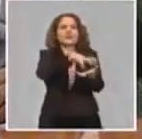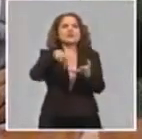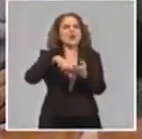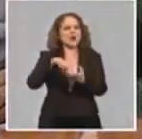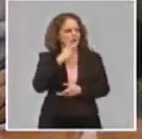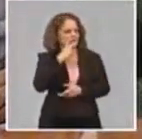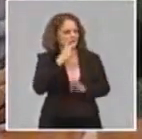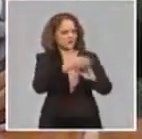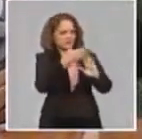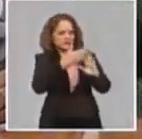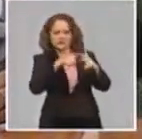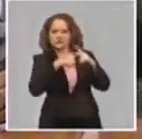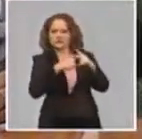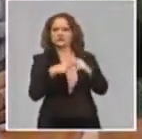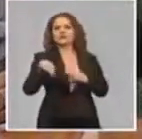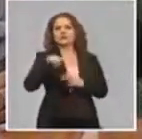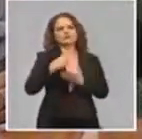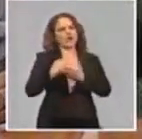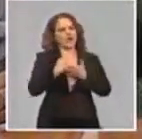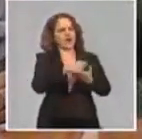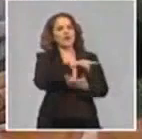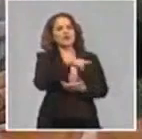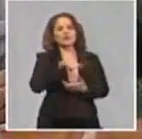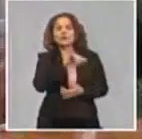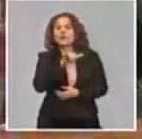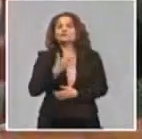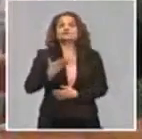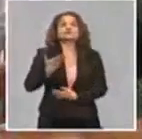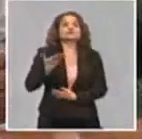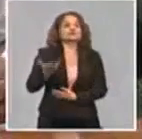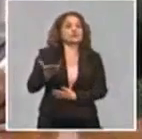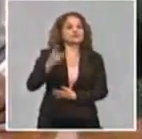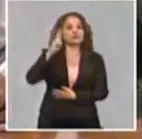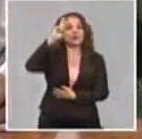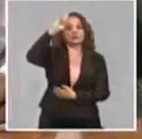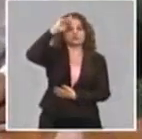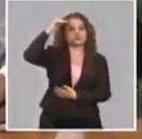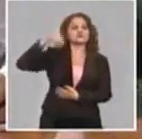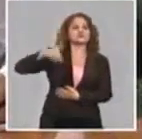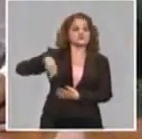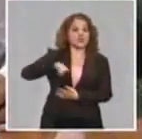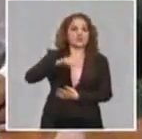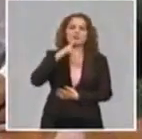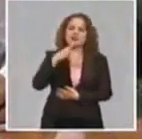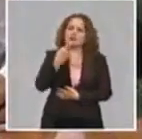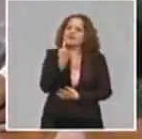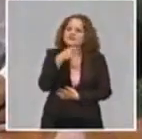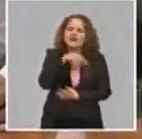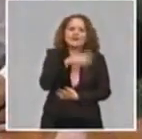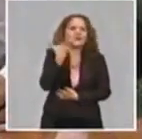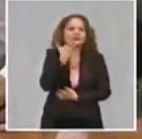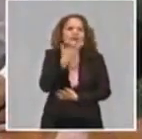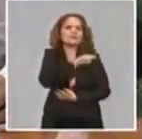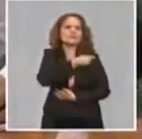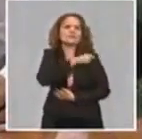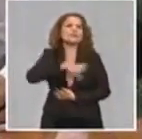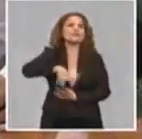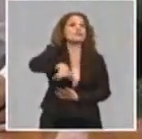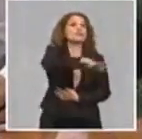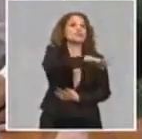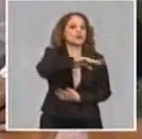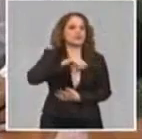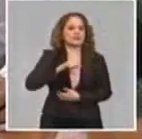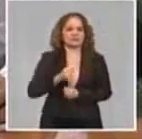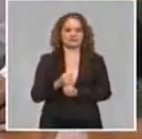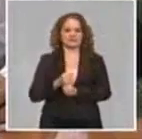solicitó inclusive el Ministerio de Salud Pública, pero como lo necesitaba también el pueblo cubano y los constructores